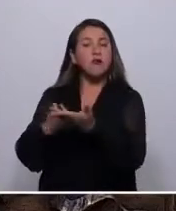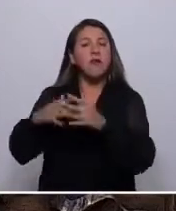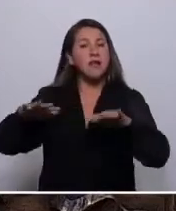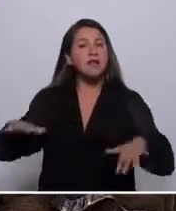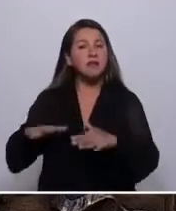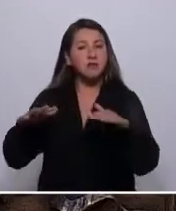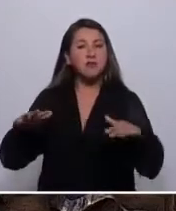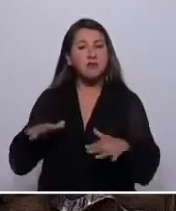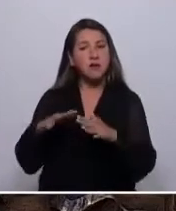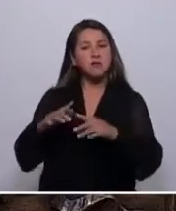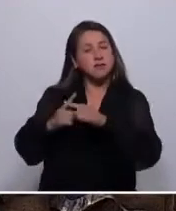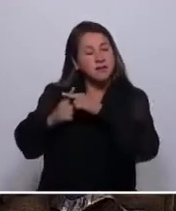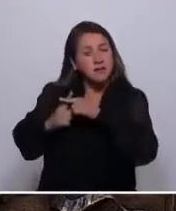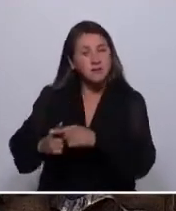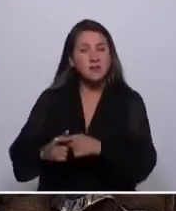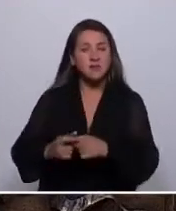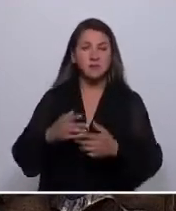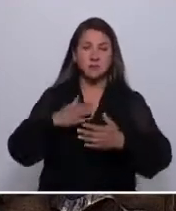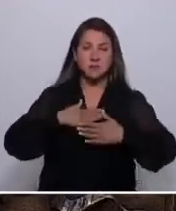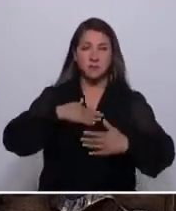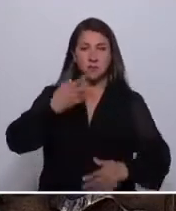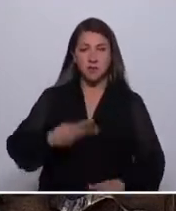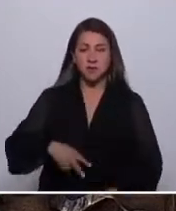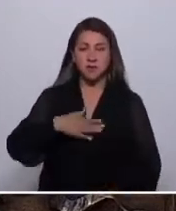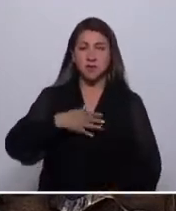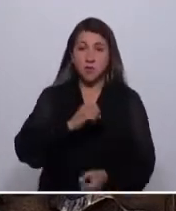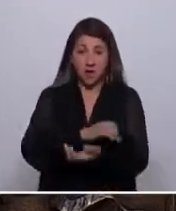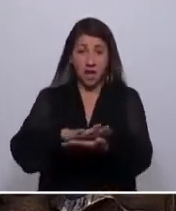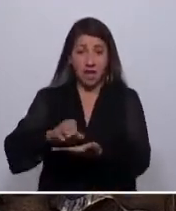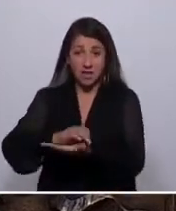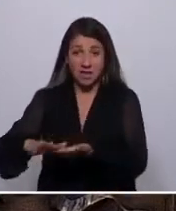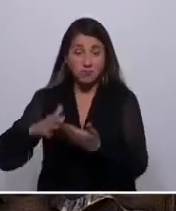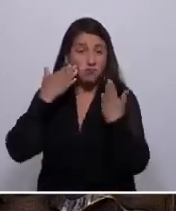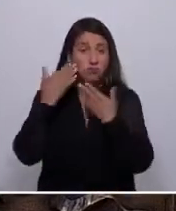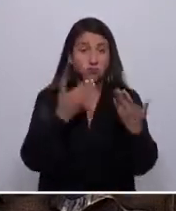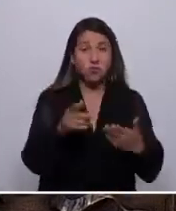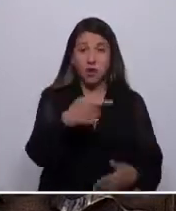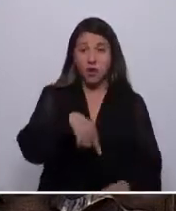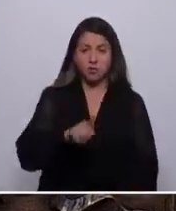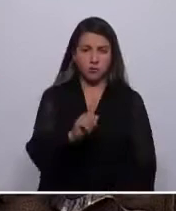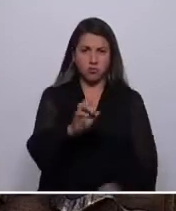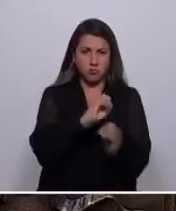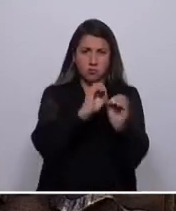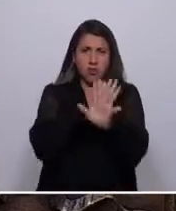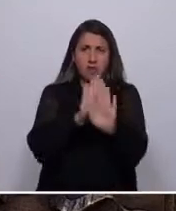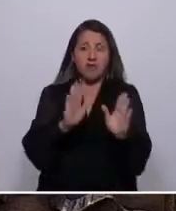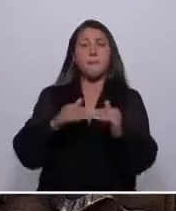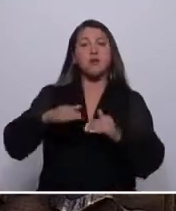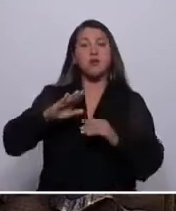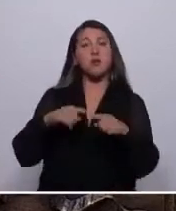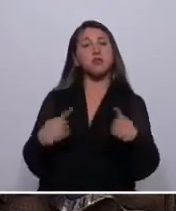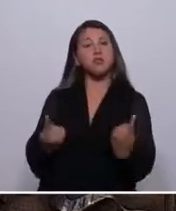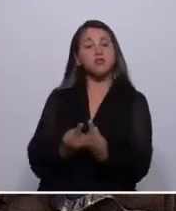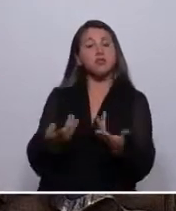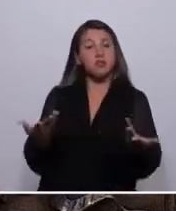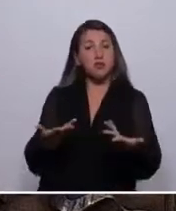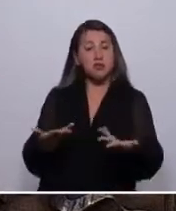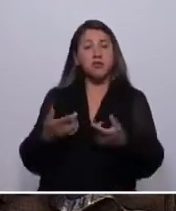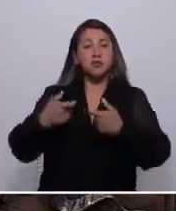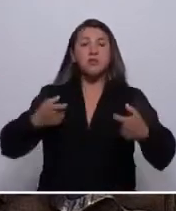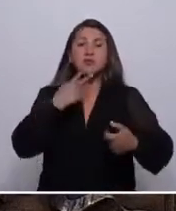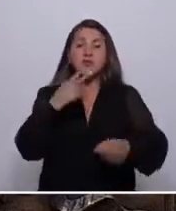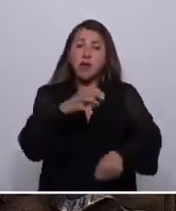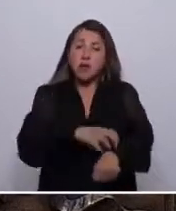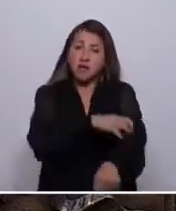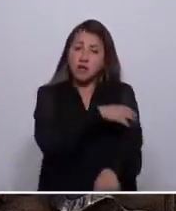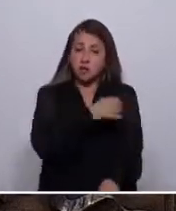al mérito y al sacrificio. Nada es gratis, nada se lo regalaron. La mayoría de nosotros somos de regiones, en